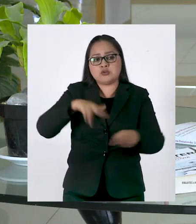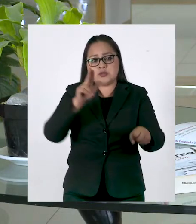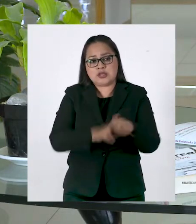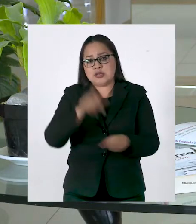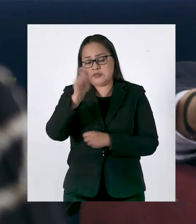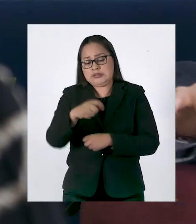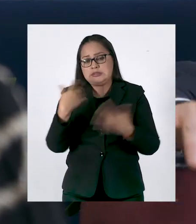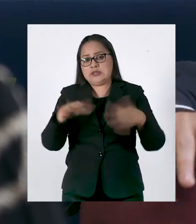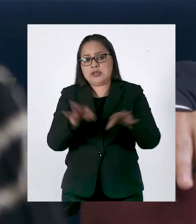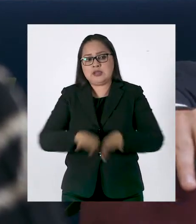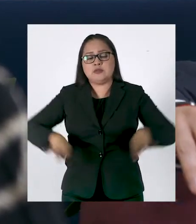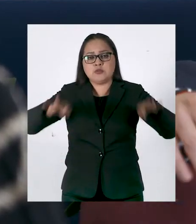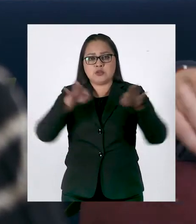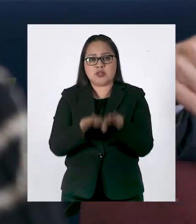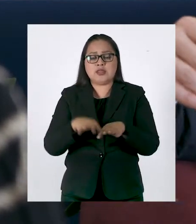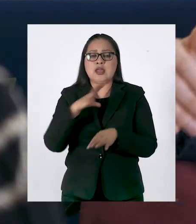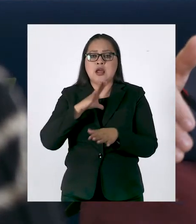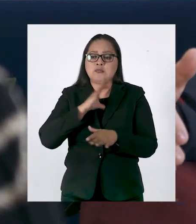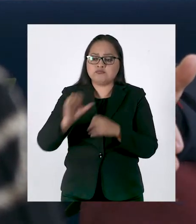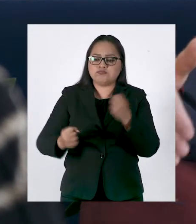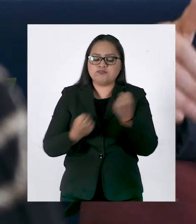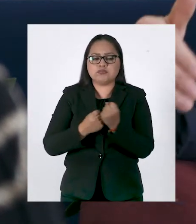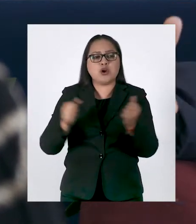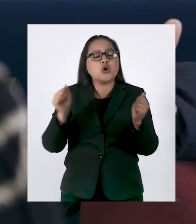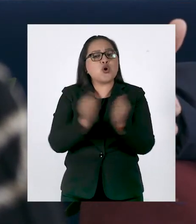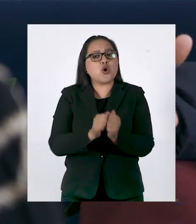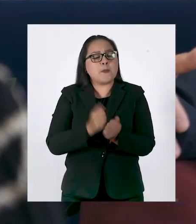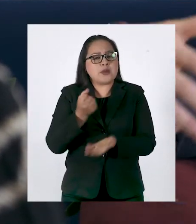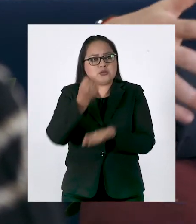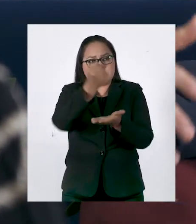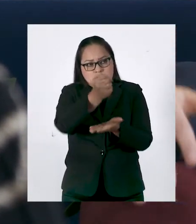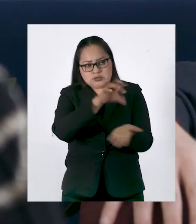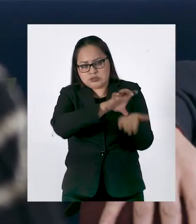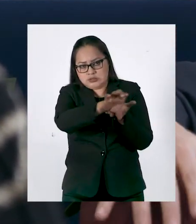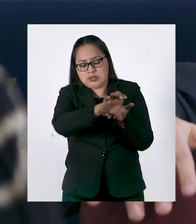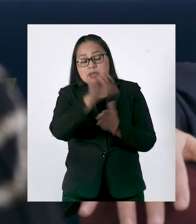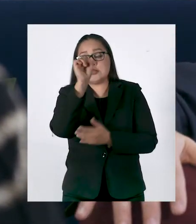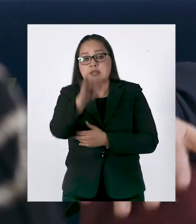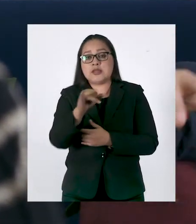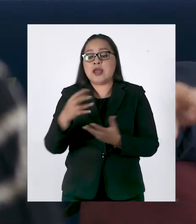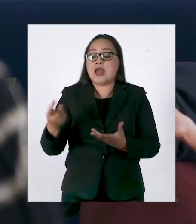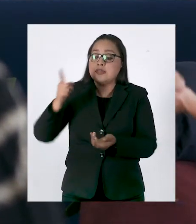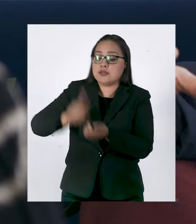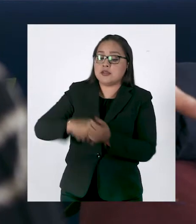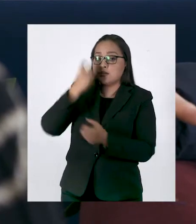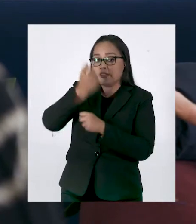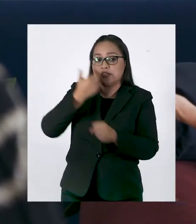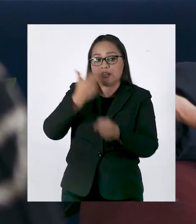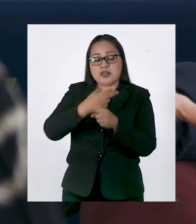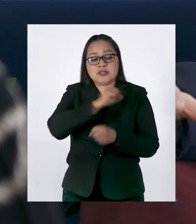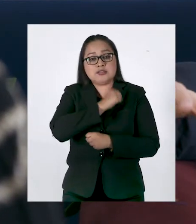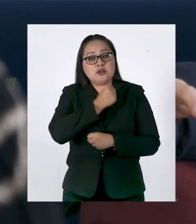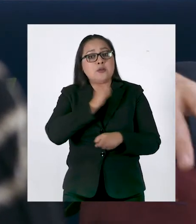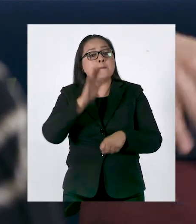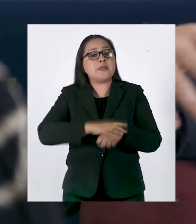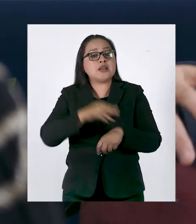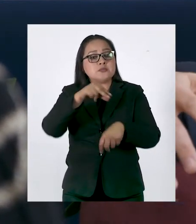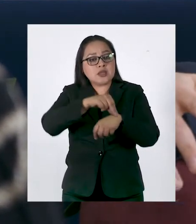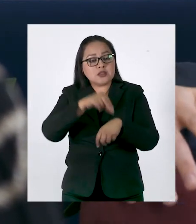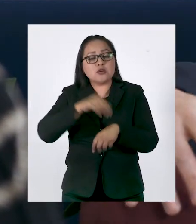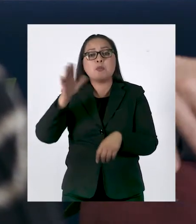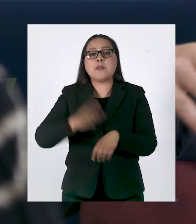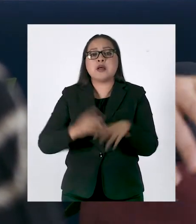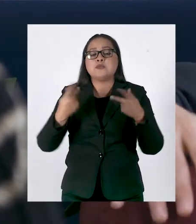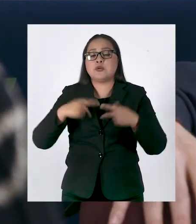hospitales, ha sido de enorme beneficio. Hay que seguirlo fortaleciendo con presupuesto y por supuesto promoviendo desde la Secretaría de Salud que más